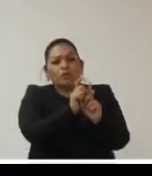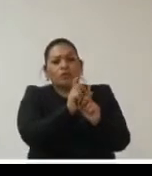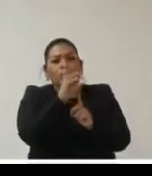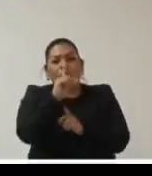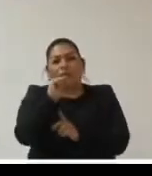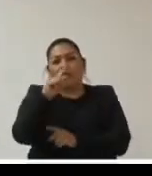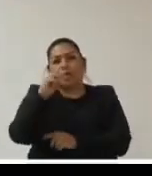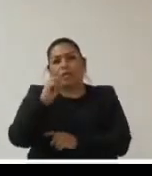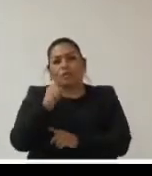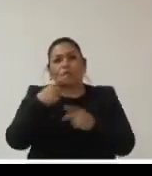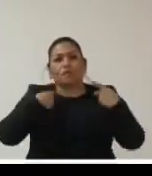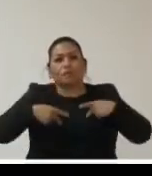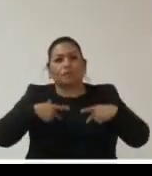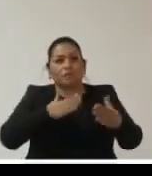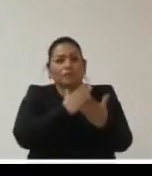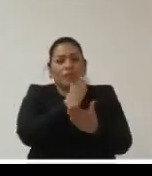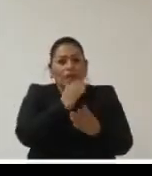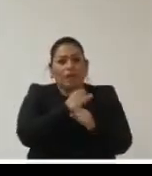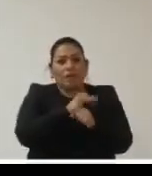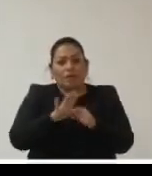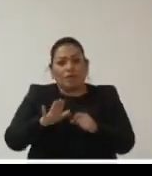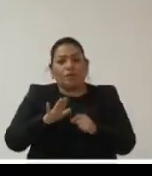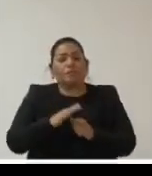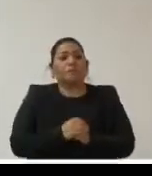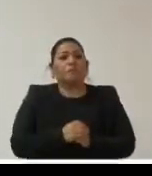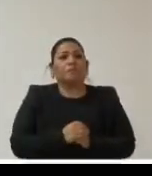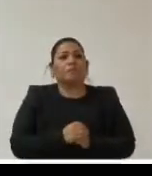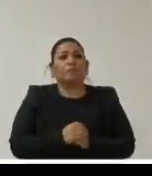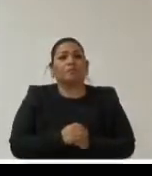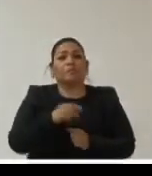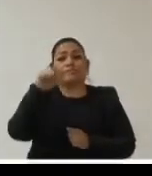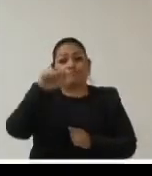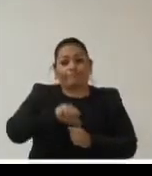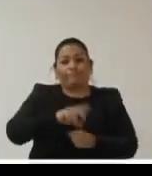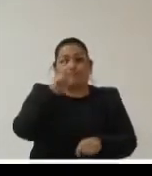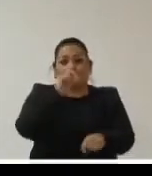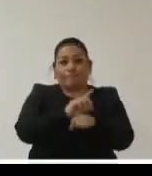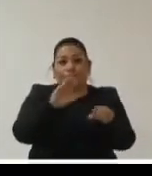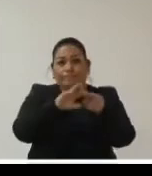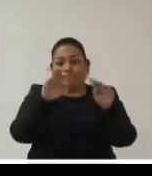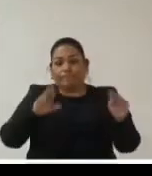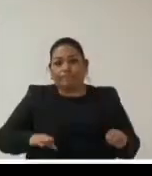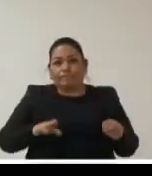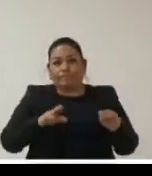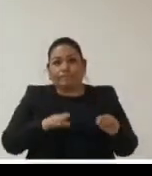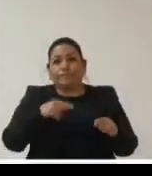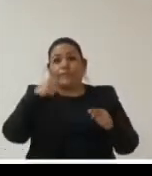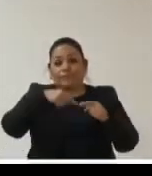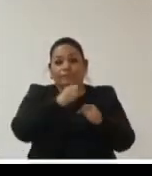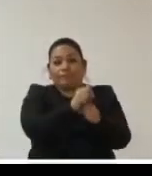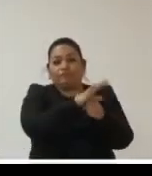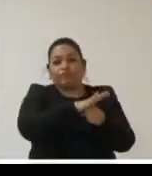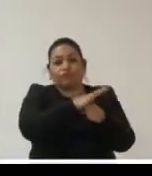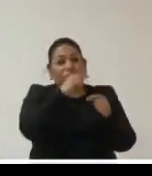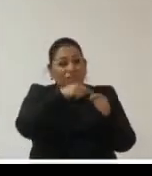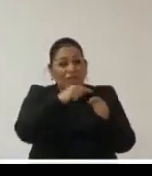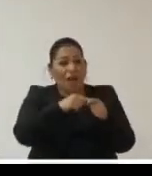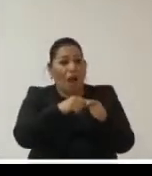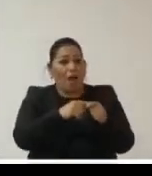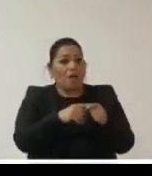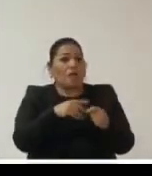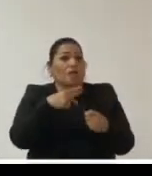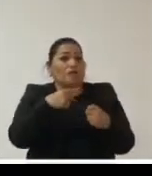los datos personales y de acceso a la información que hoy en día en el marco de la coyuntura de esta crisis sanitaria efectivamente